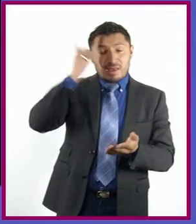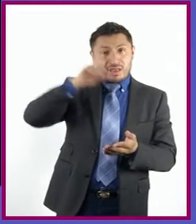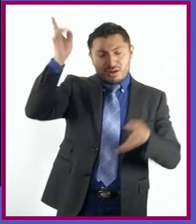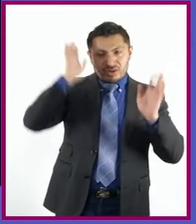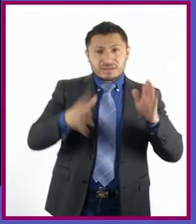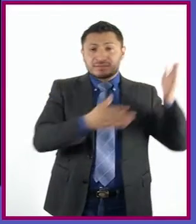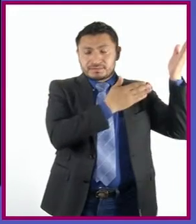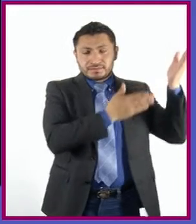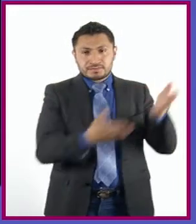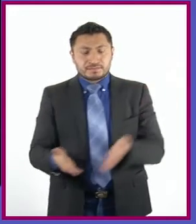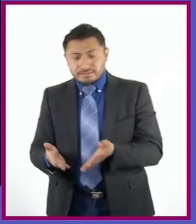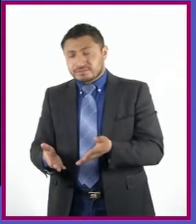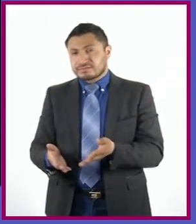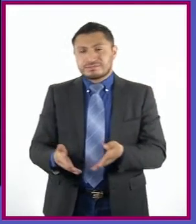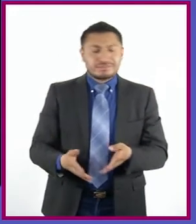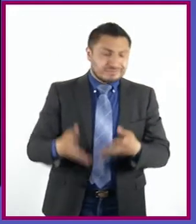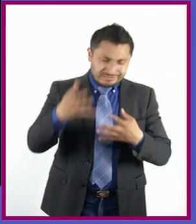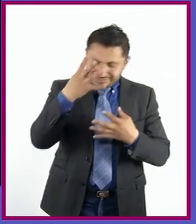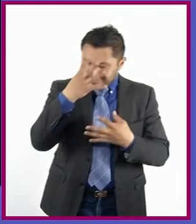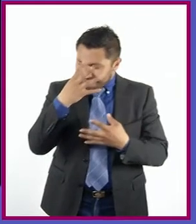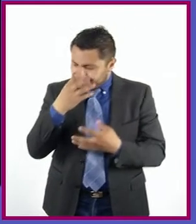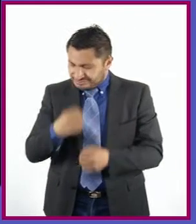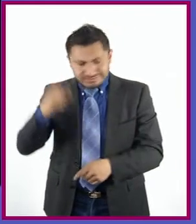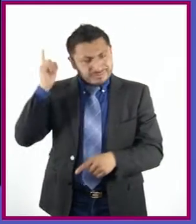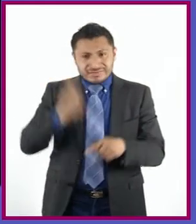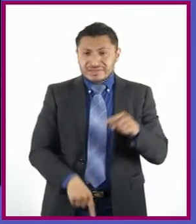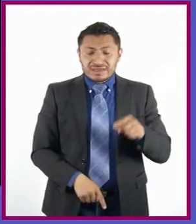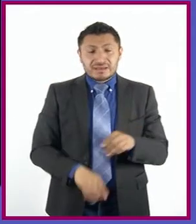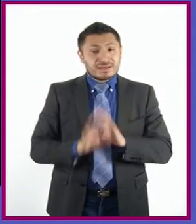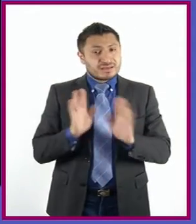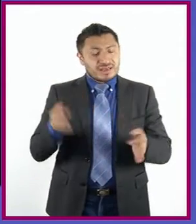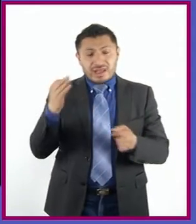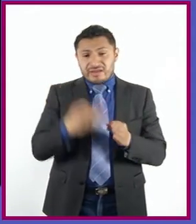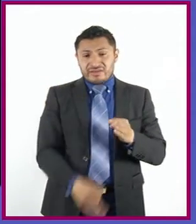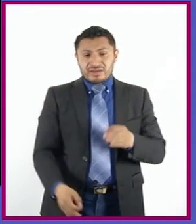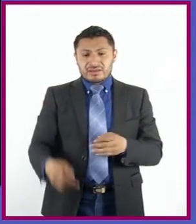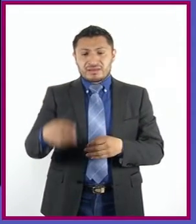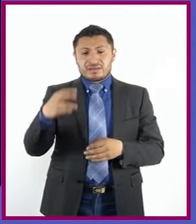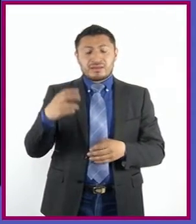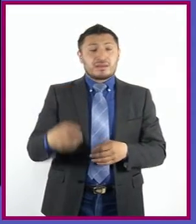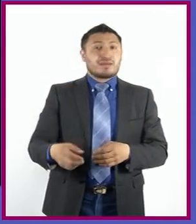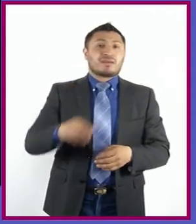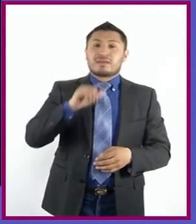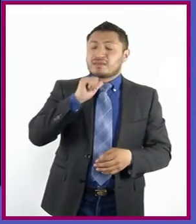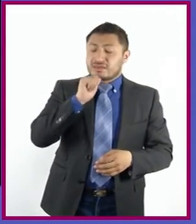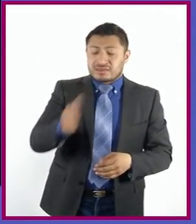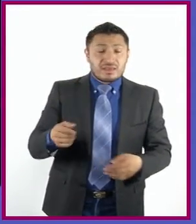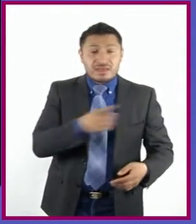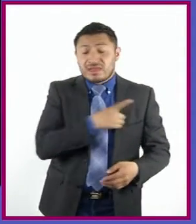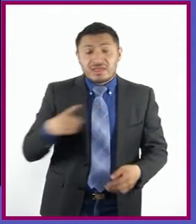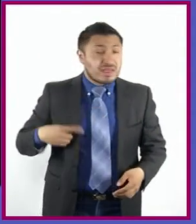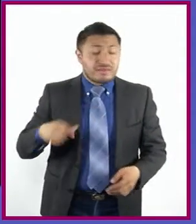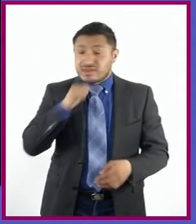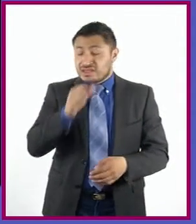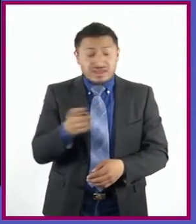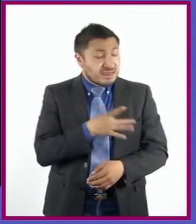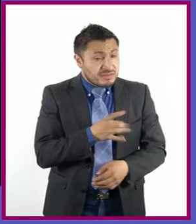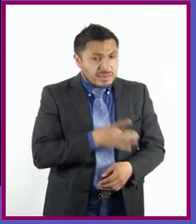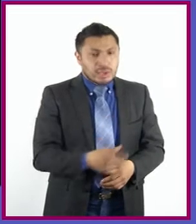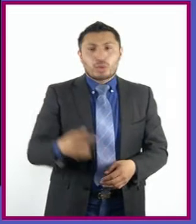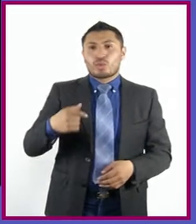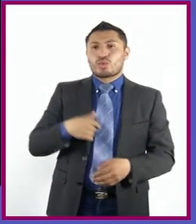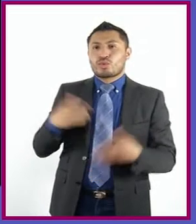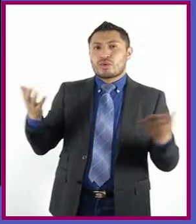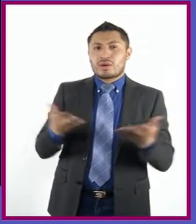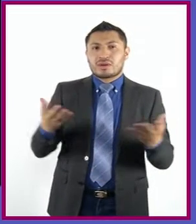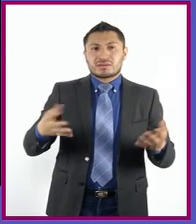ya llegaron mis desdichas crueles al término suyo. Pues quien esto ve, nada teme. Yo haré que el retrato salga